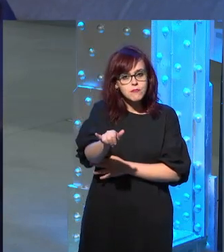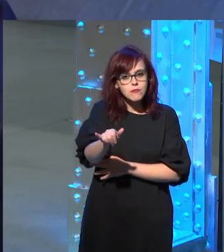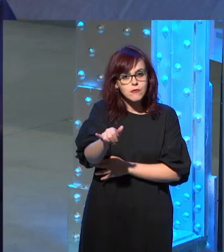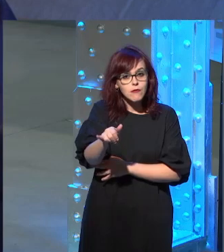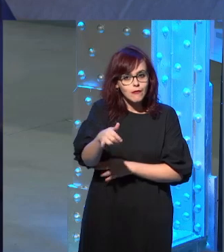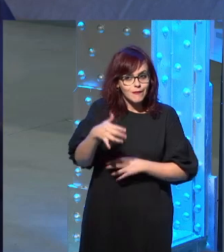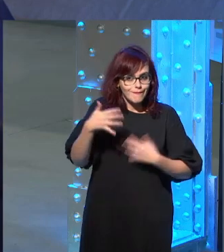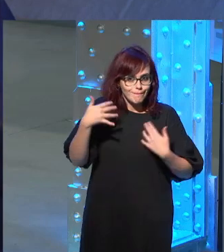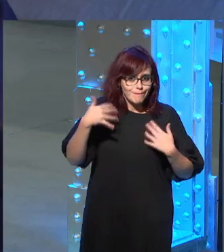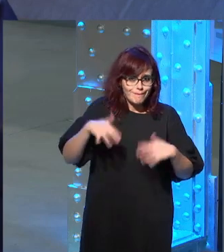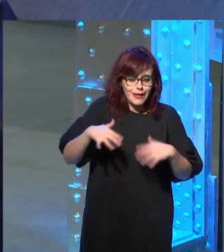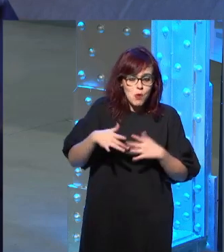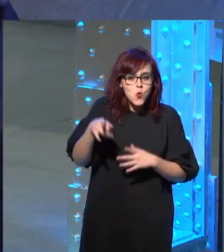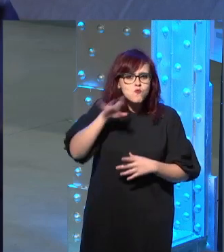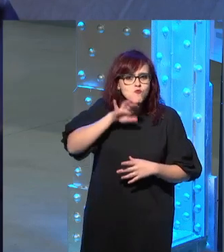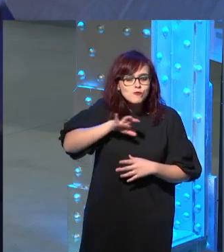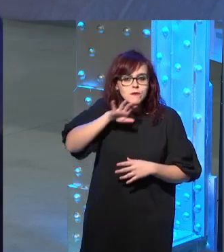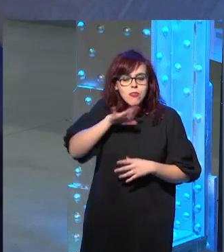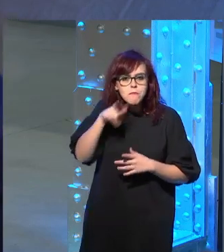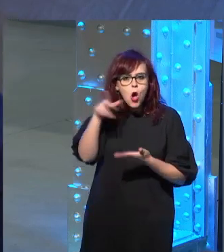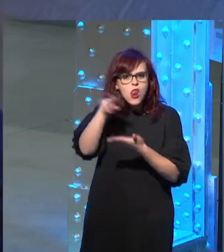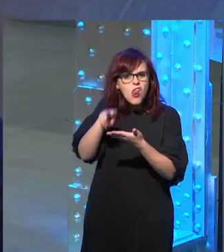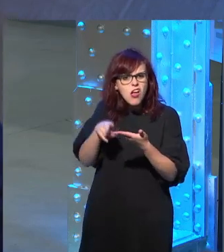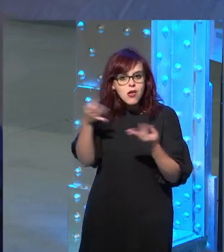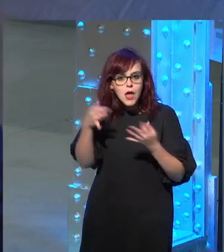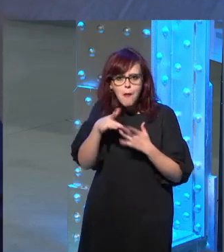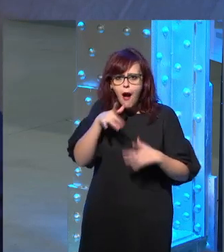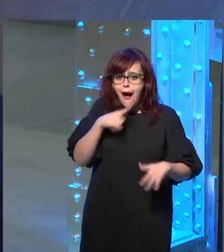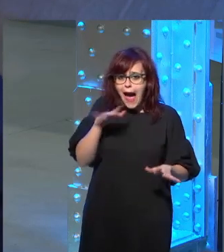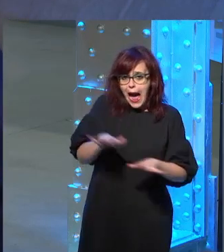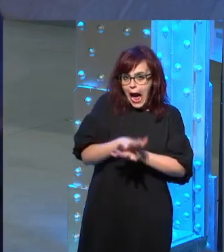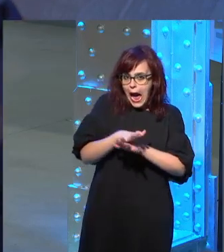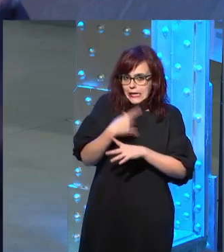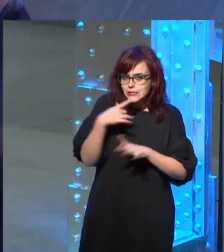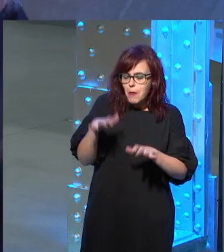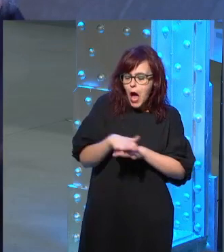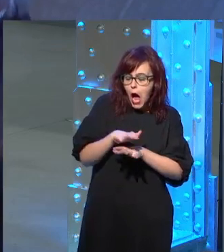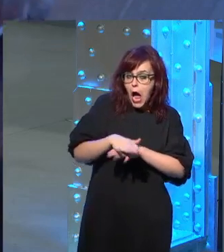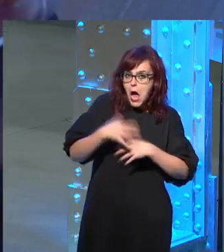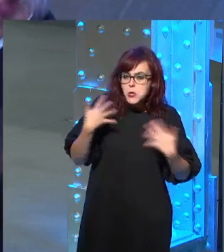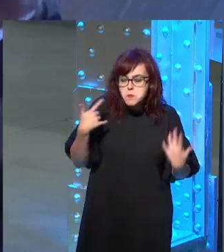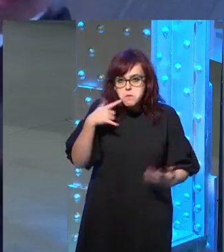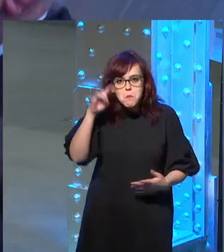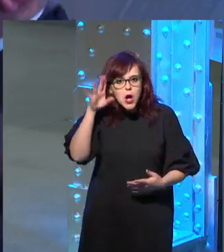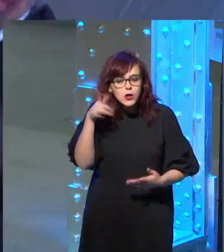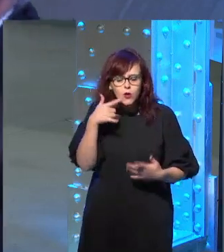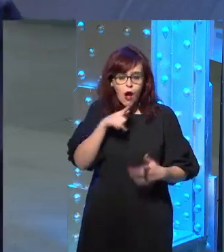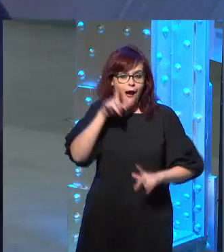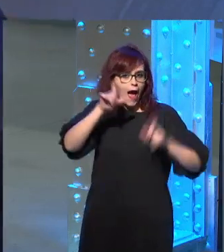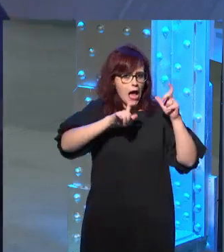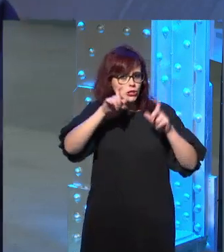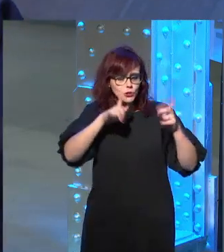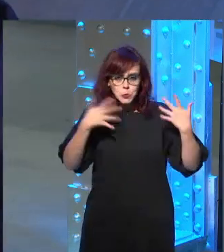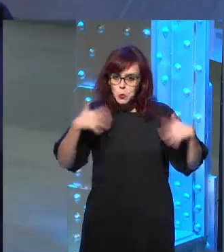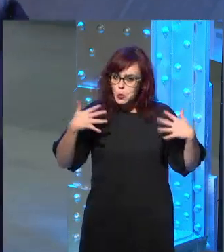y yo tenía gran curiosidad por saber que estaba leyendo porque se divertía extraordinariamente y así unos gestos